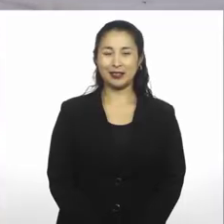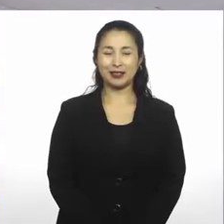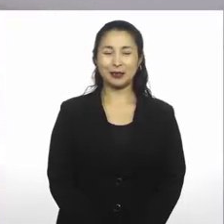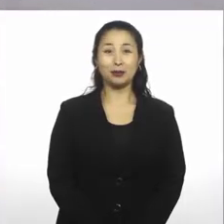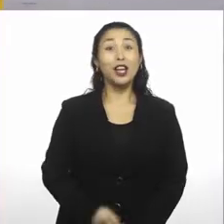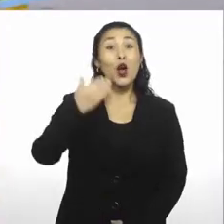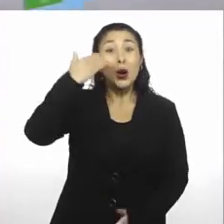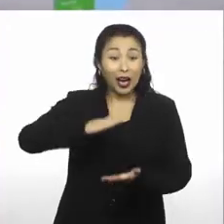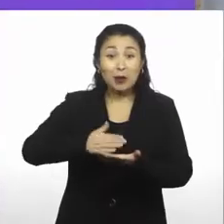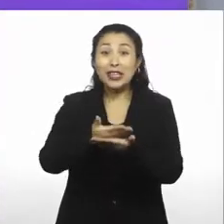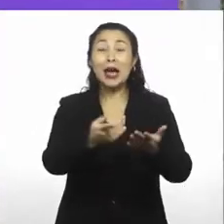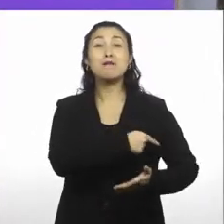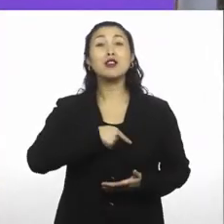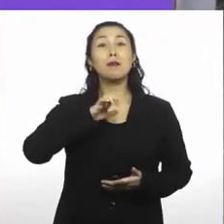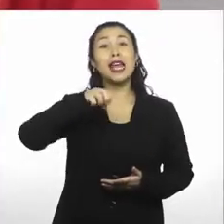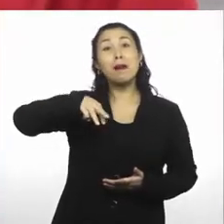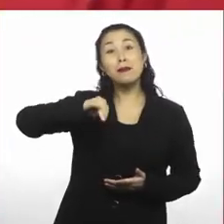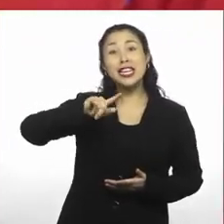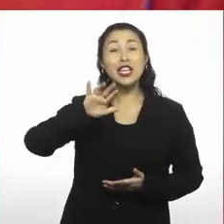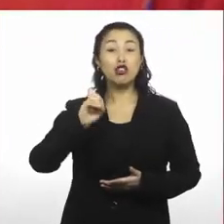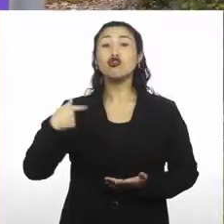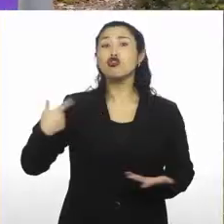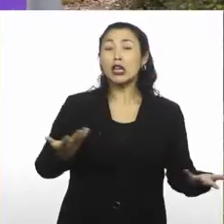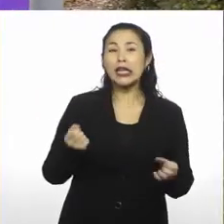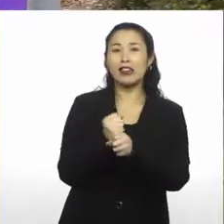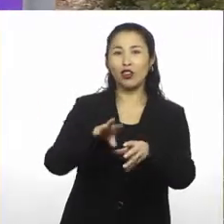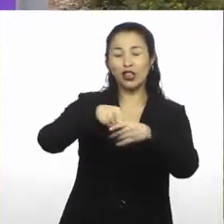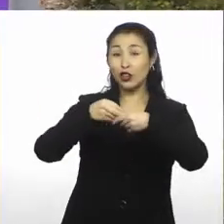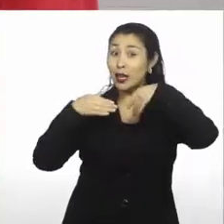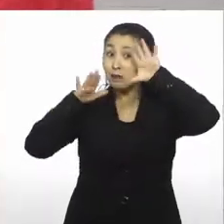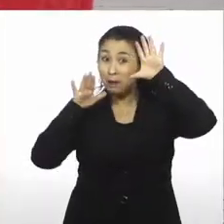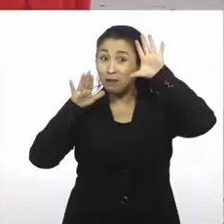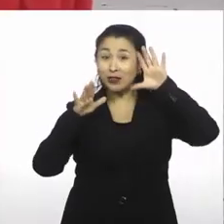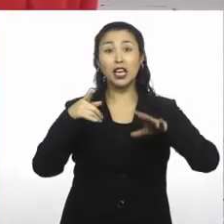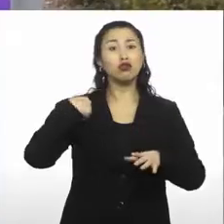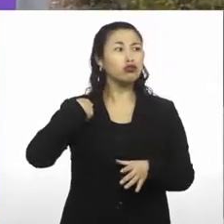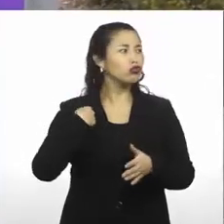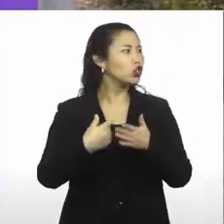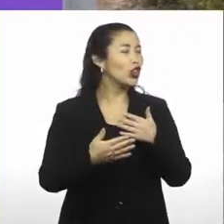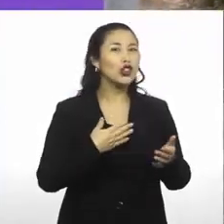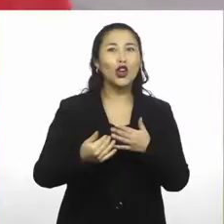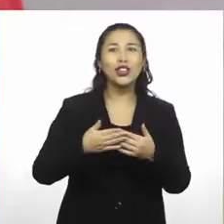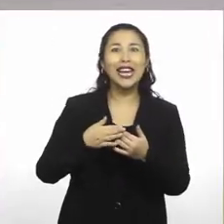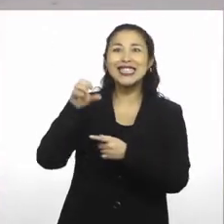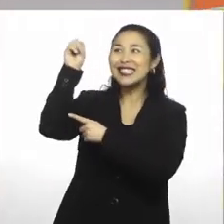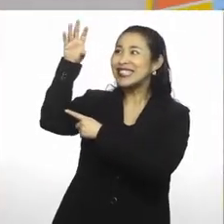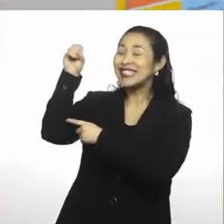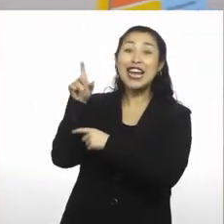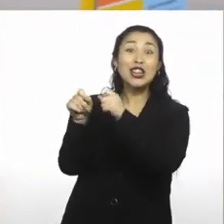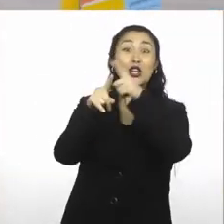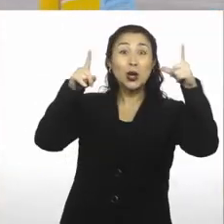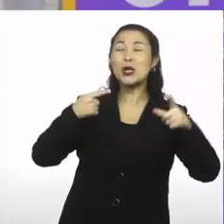Hola, ¿cómo están? Mi nombre es Emilio Lagos, soy facilitador del Museo Interactivo Mirador y me encuentro en el Sol Máforo, porque quería hacer un